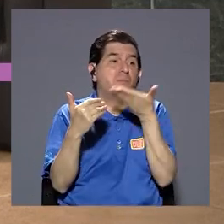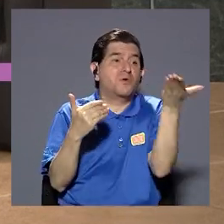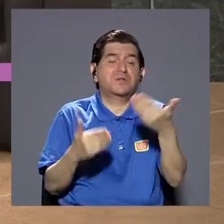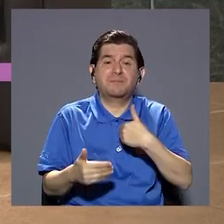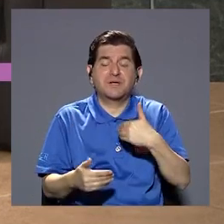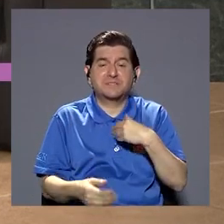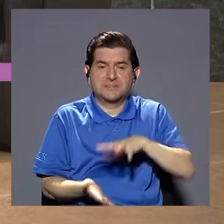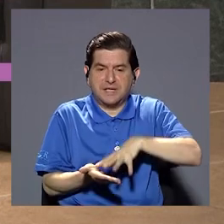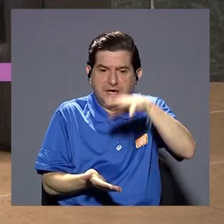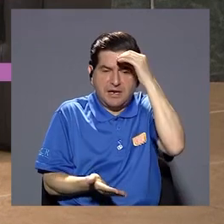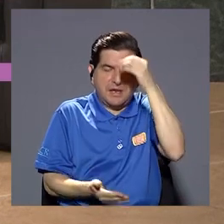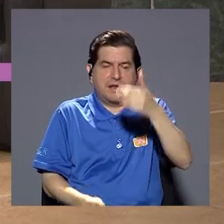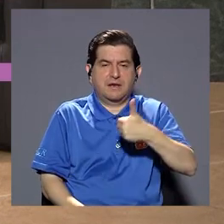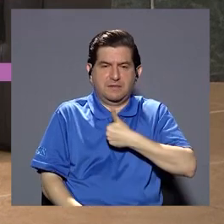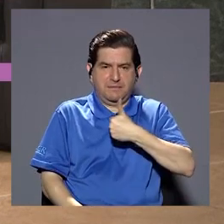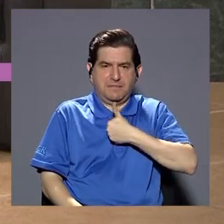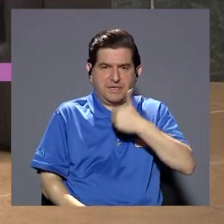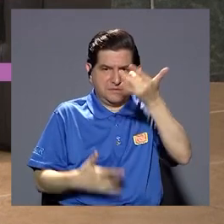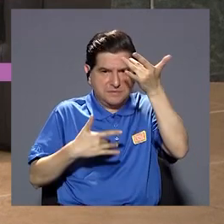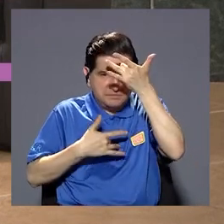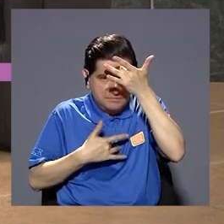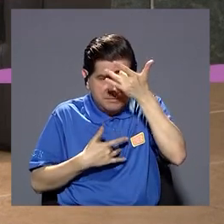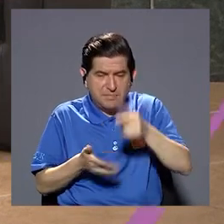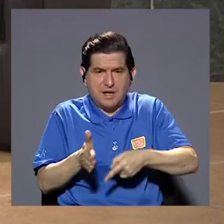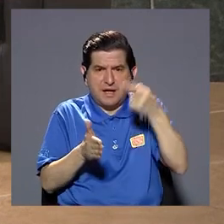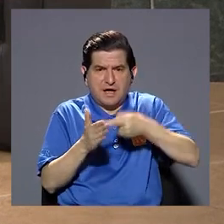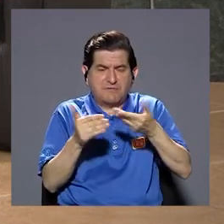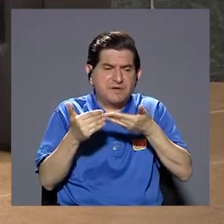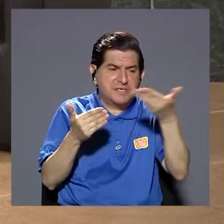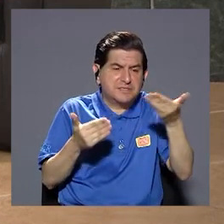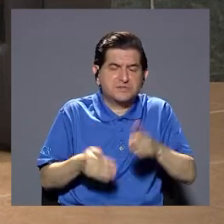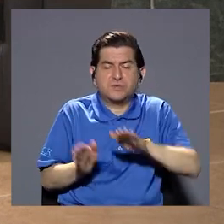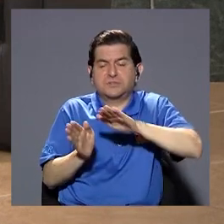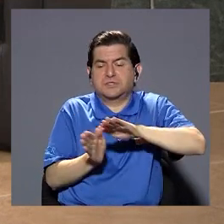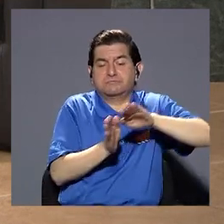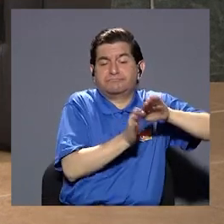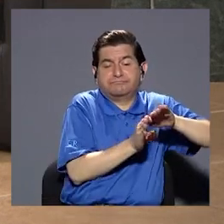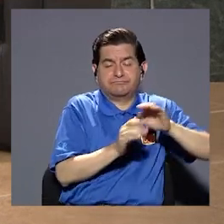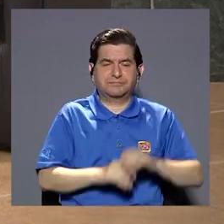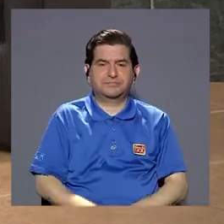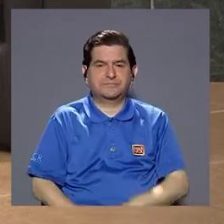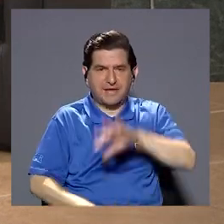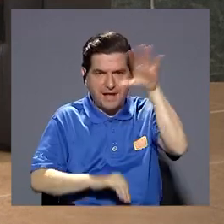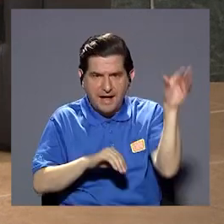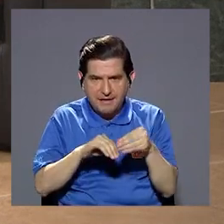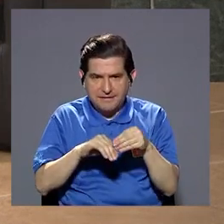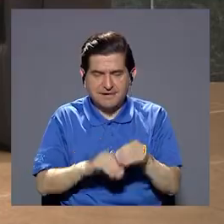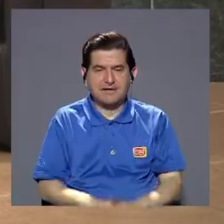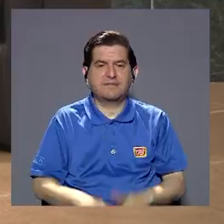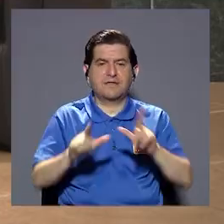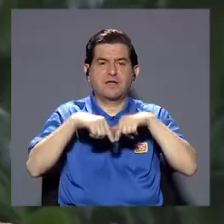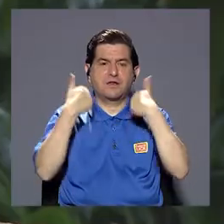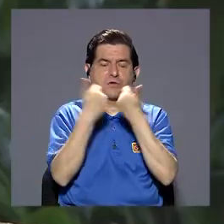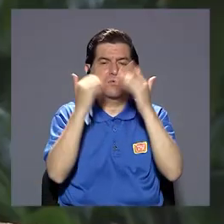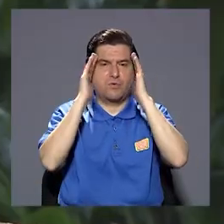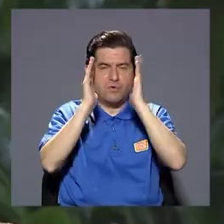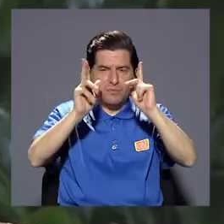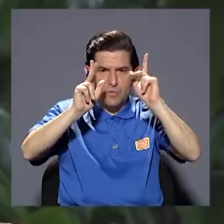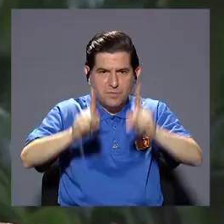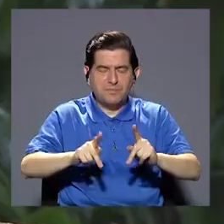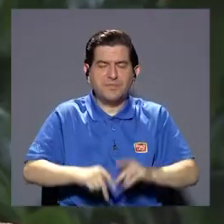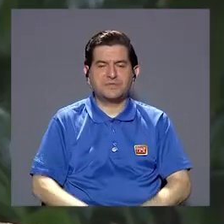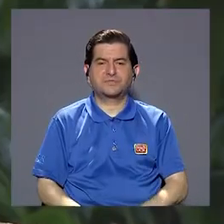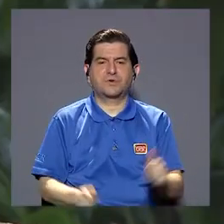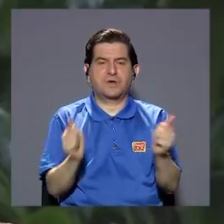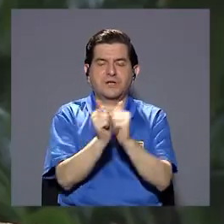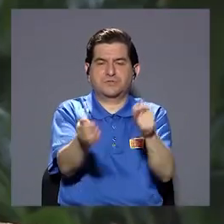necesariamente porque la persona no sepa o no tengo el interés de quererlo hacer sino porque es tantas las cosas que ellos tienen que aprender de su enfermedad